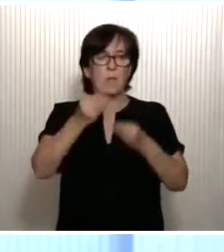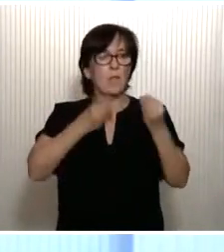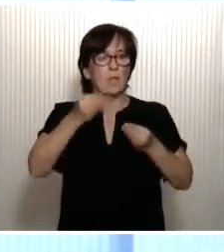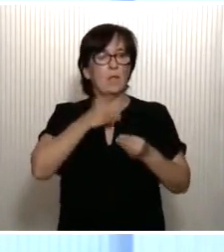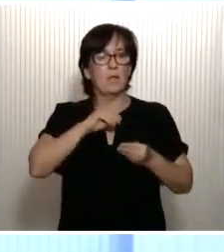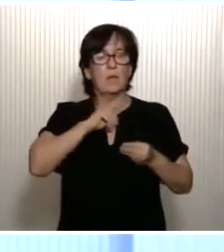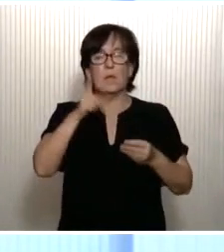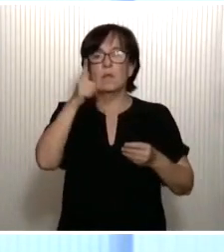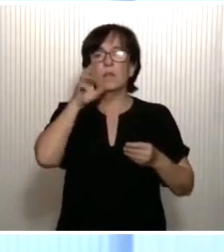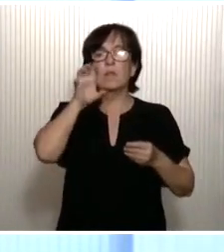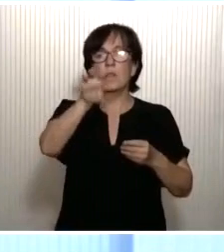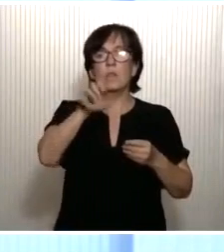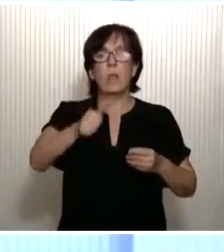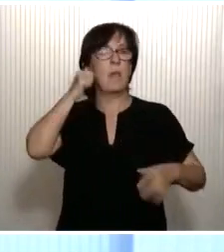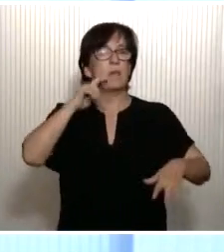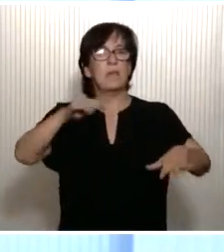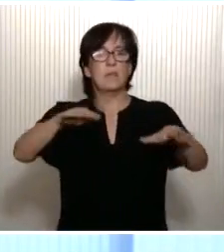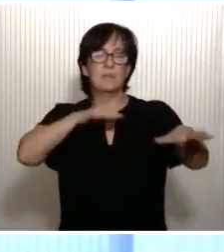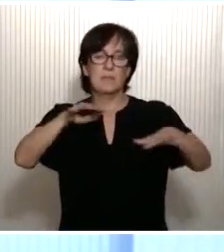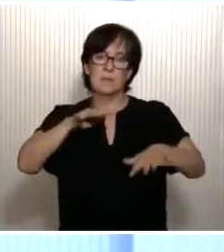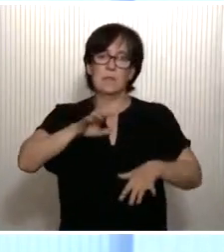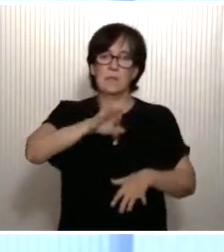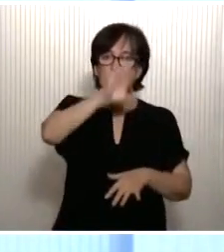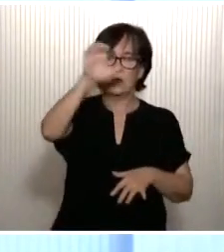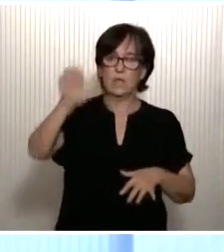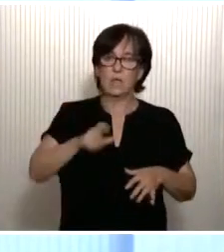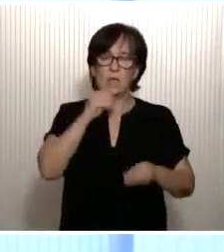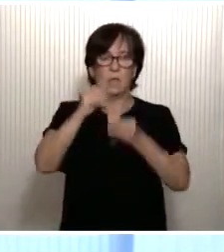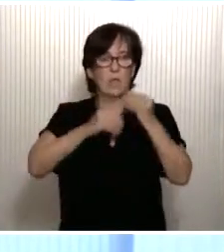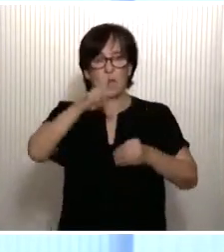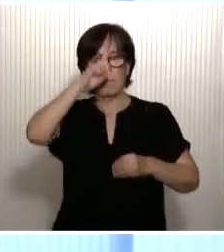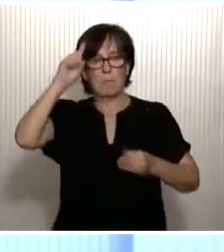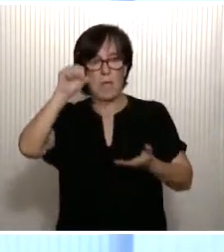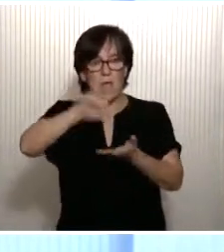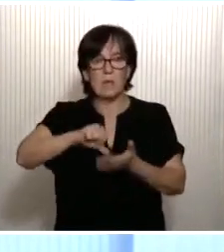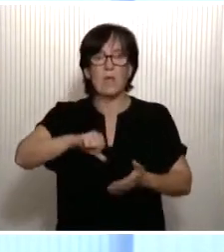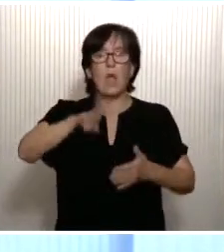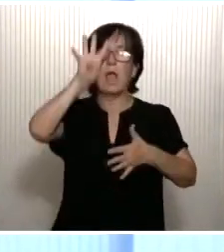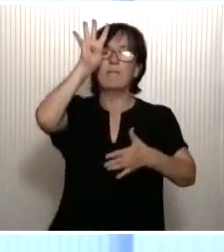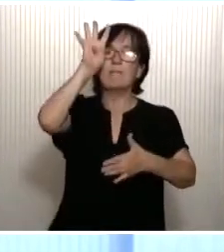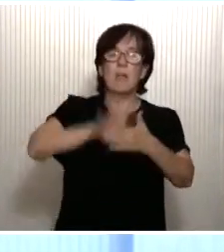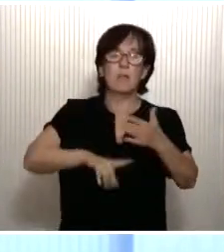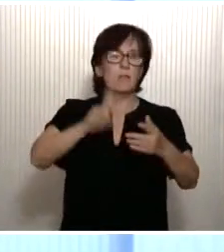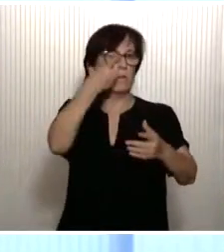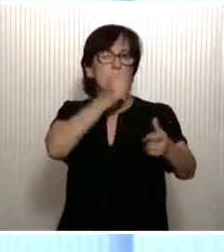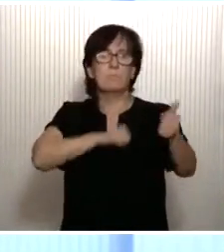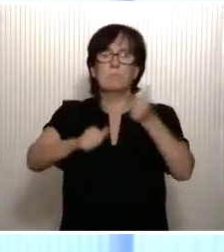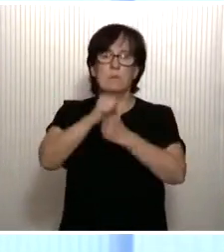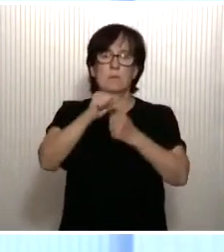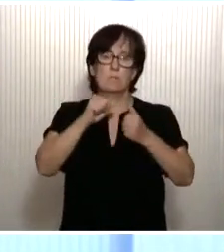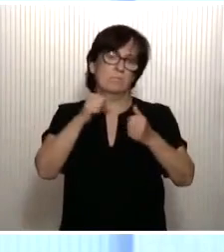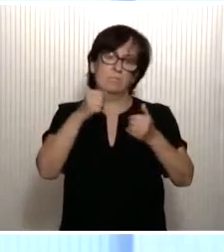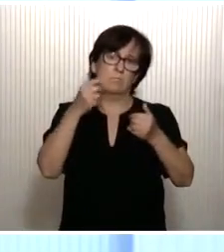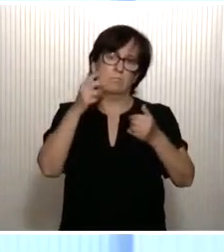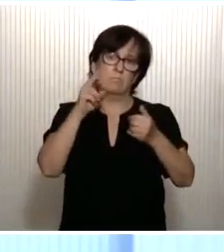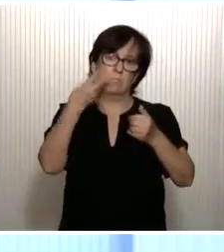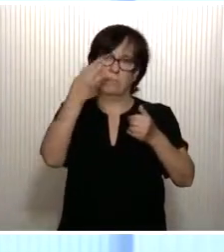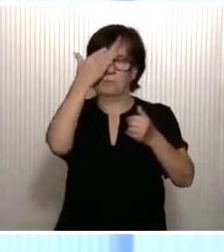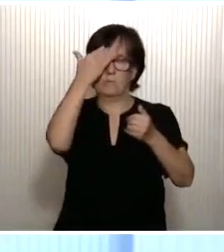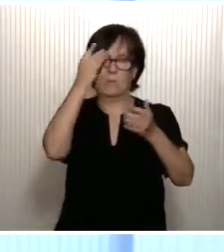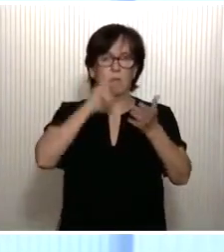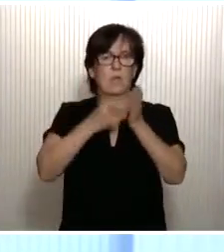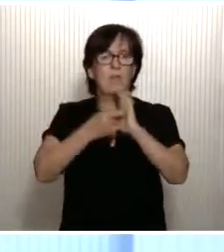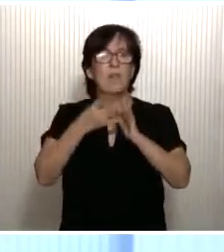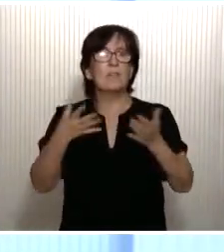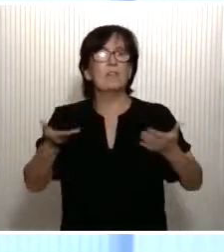en una de las naciones más dinámicas de Europa, con ciudades como Madrid o Barcelona a la cabeza de esos proyectos. De todos,